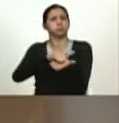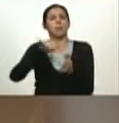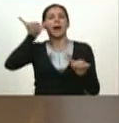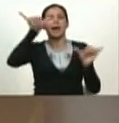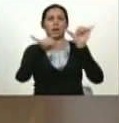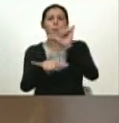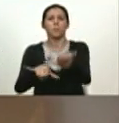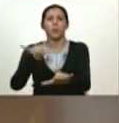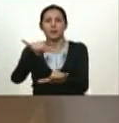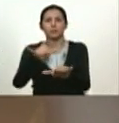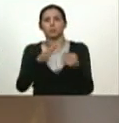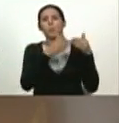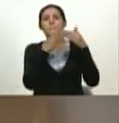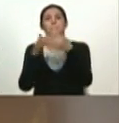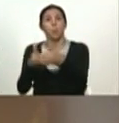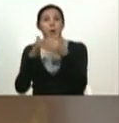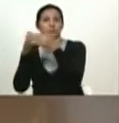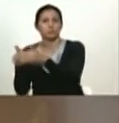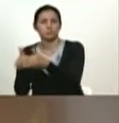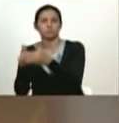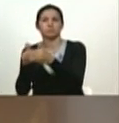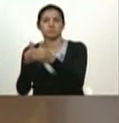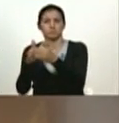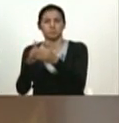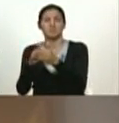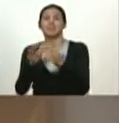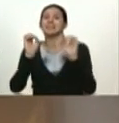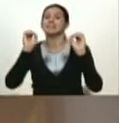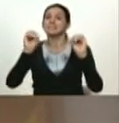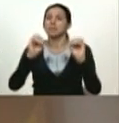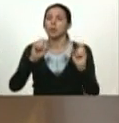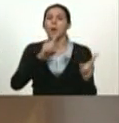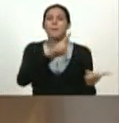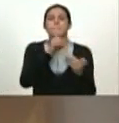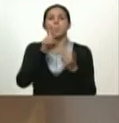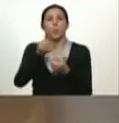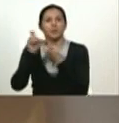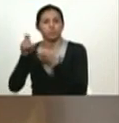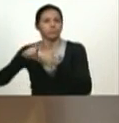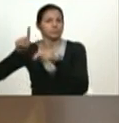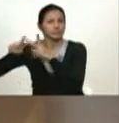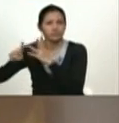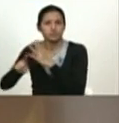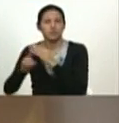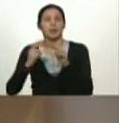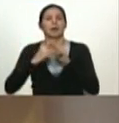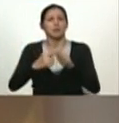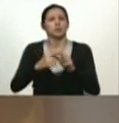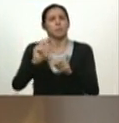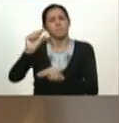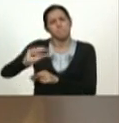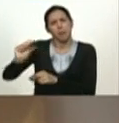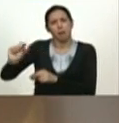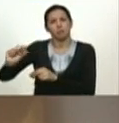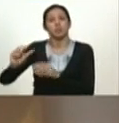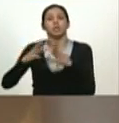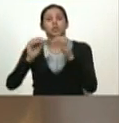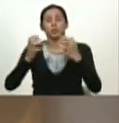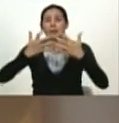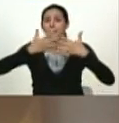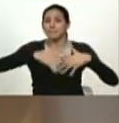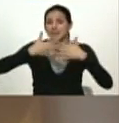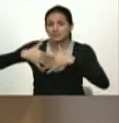de estimular con excepción de impuestos y de otra forma con créditos blandos a todos los sectores